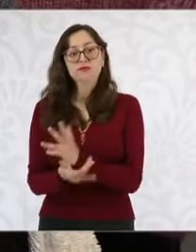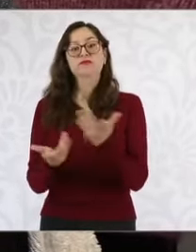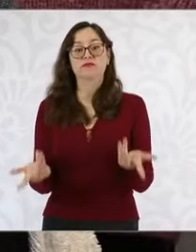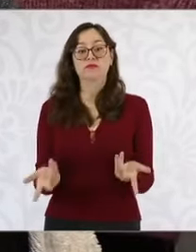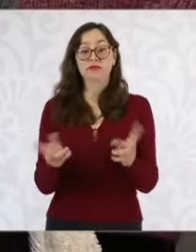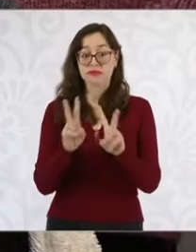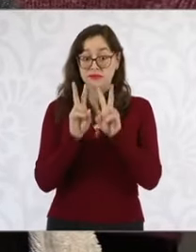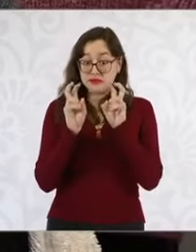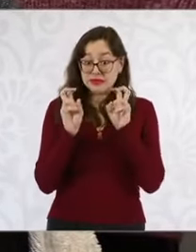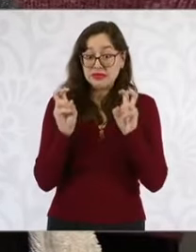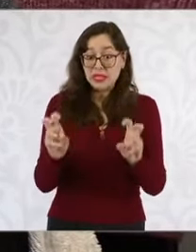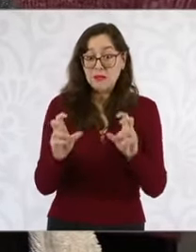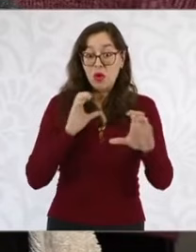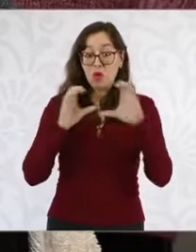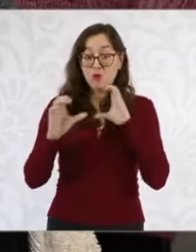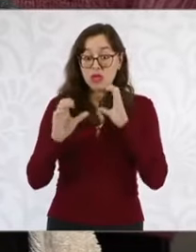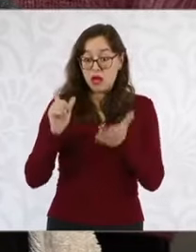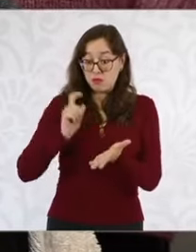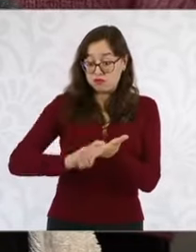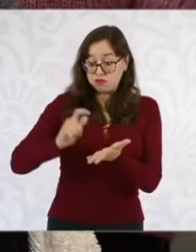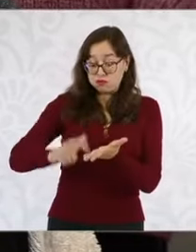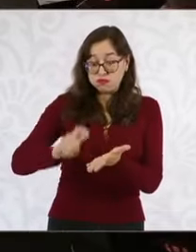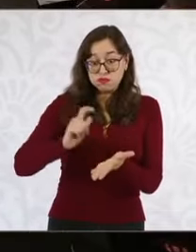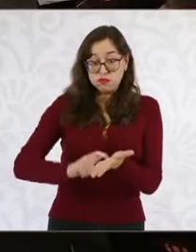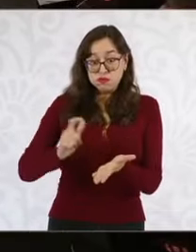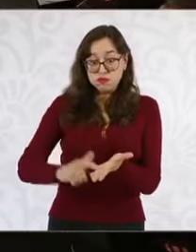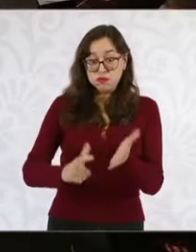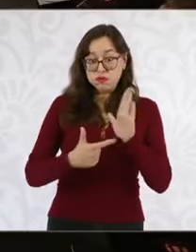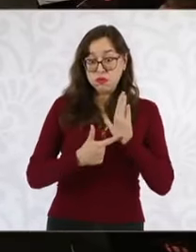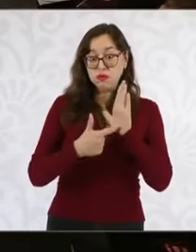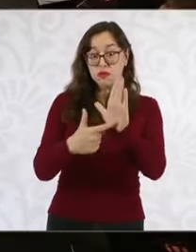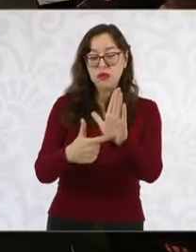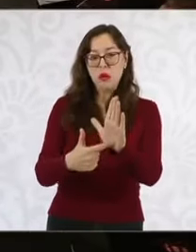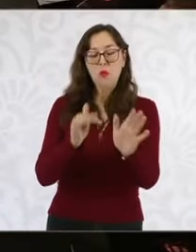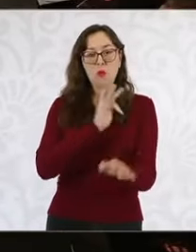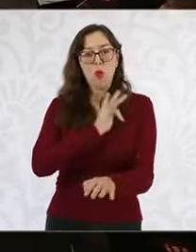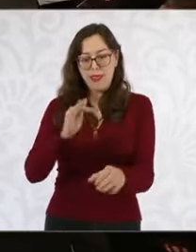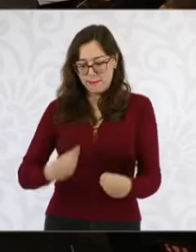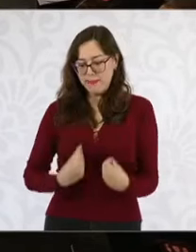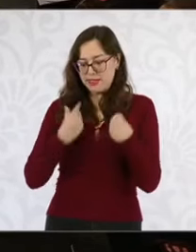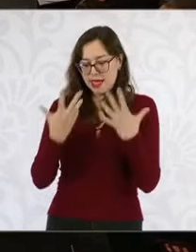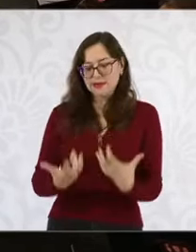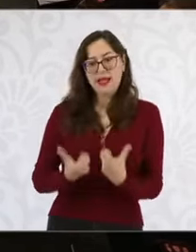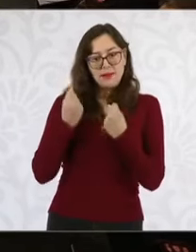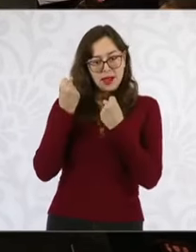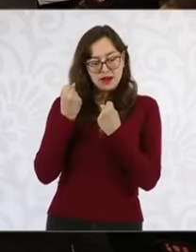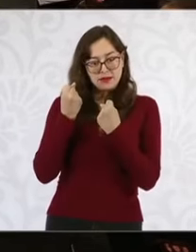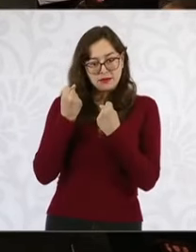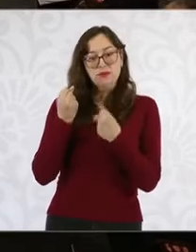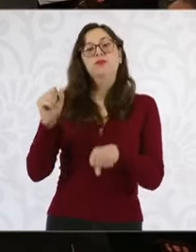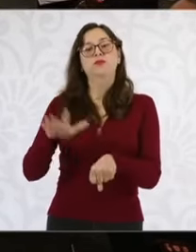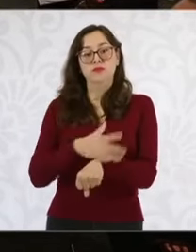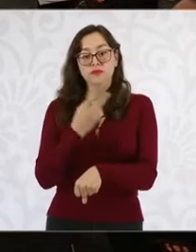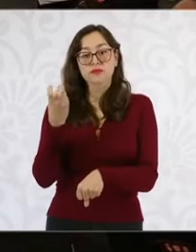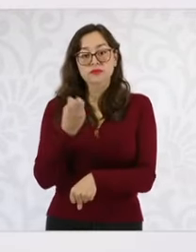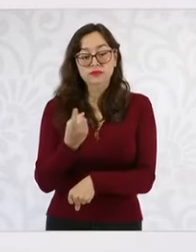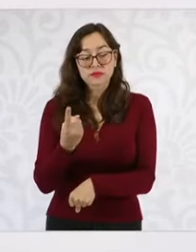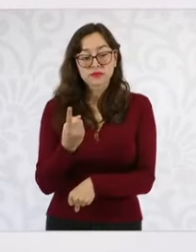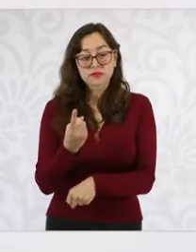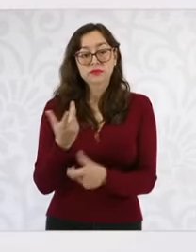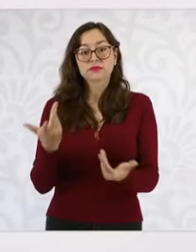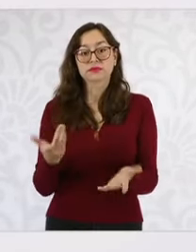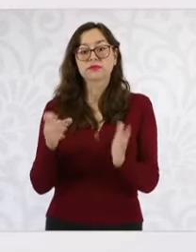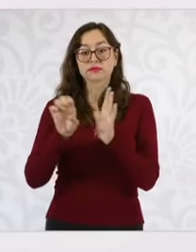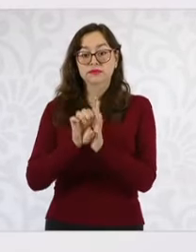tablero de comunicación puede incluso salvar la vida y la integridad de una persona. Porque también sirve, por ejemplo,